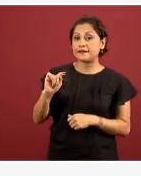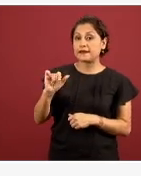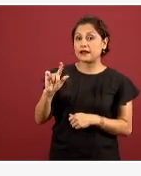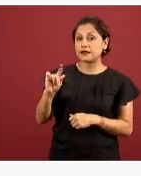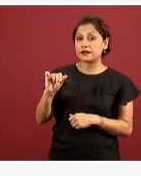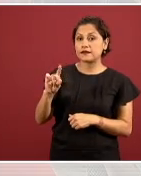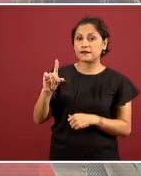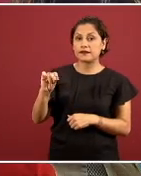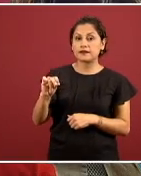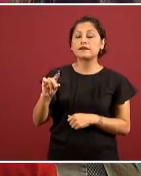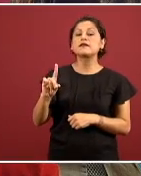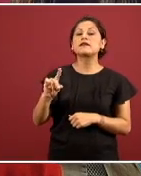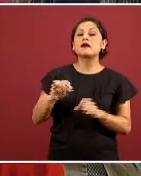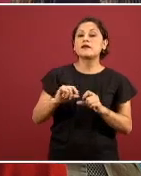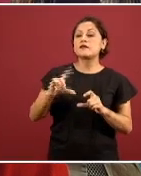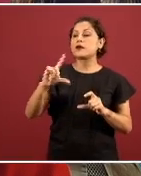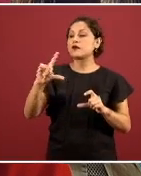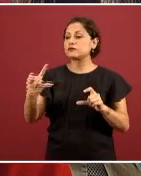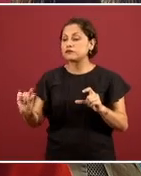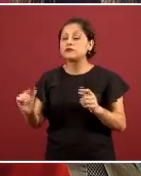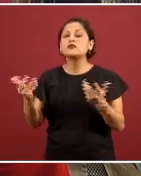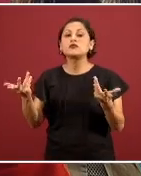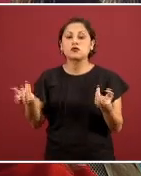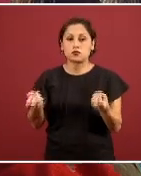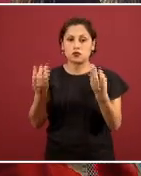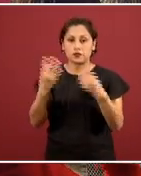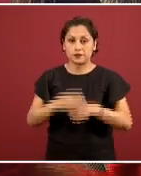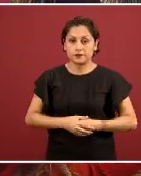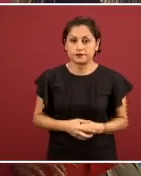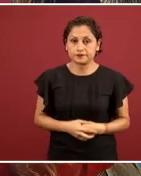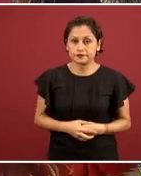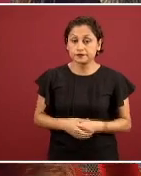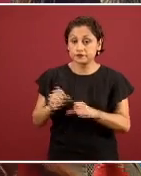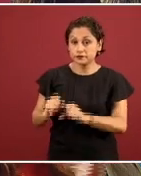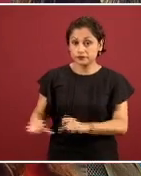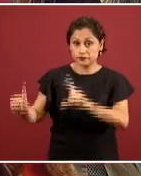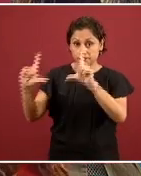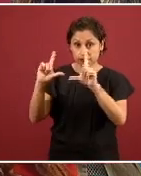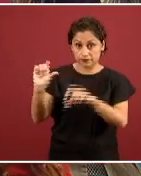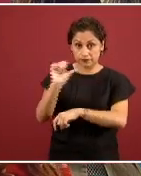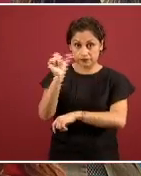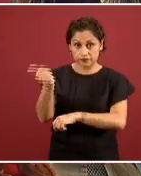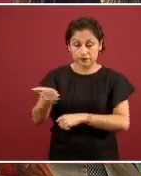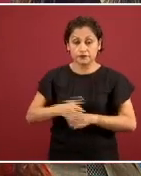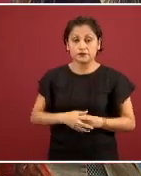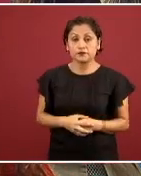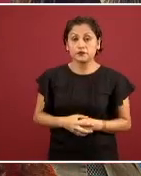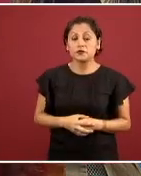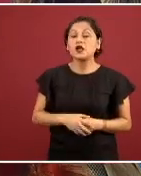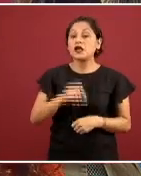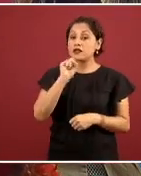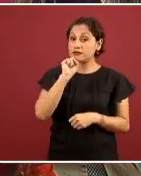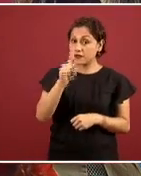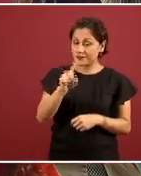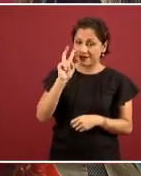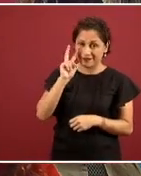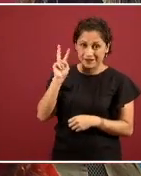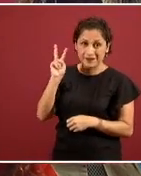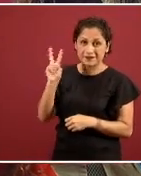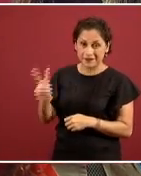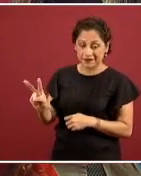tasa de letalidad. En la siguiente diapositiva vemos muy importante siempre estar